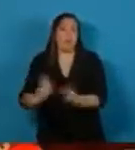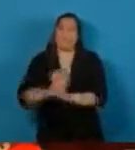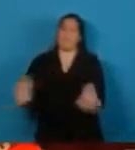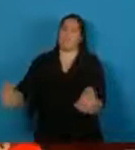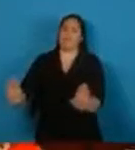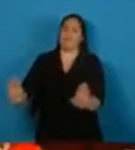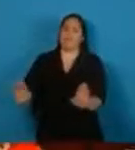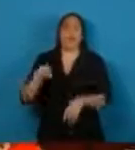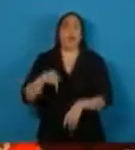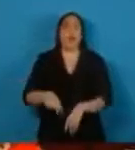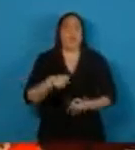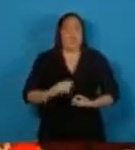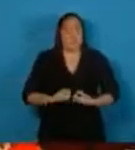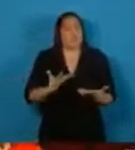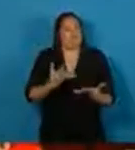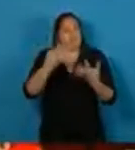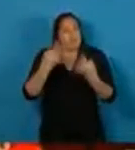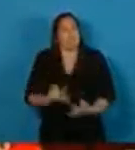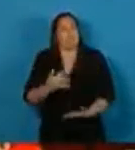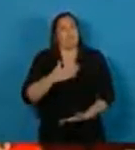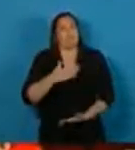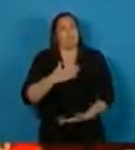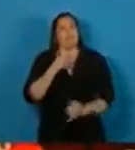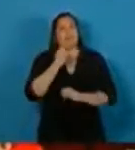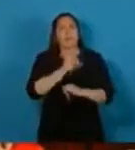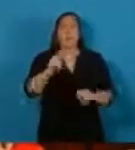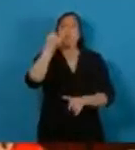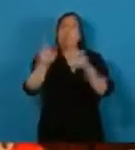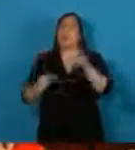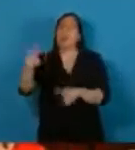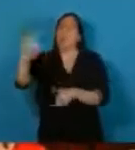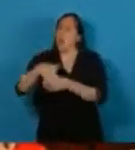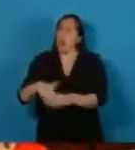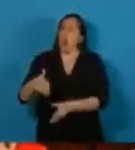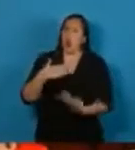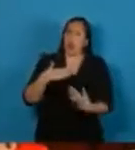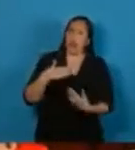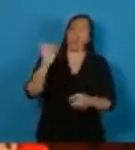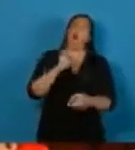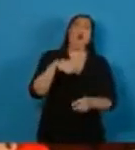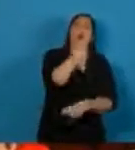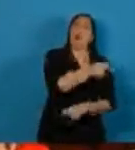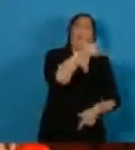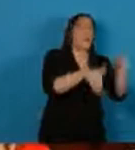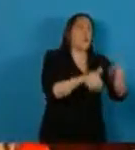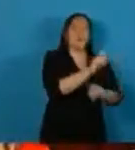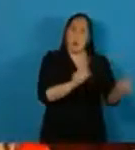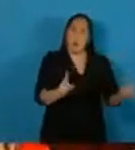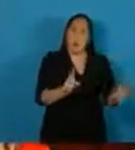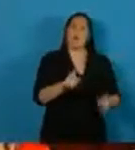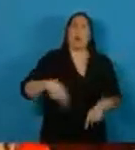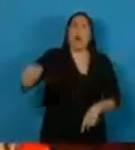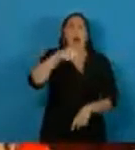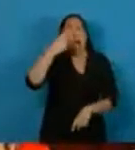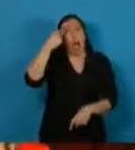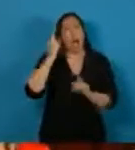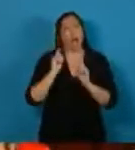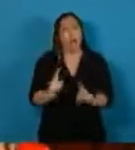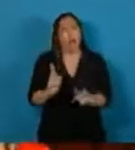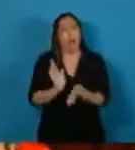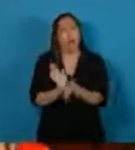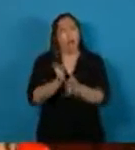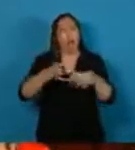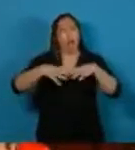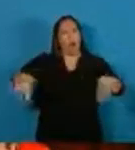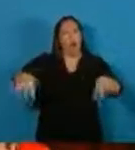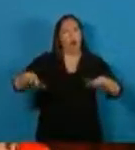Lo expreso desde el alma, tanto a quienes me votaron como a quienes no lo hicieron. No cuenten conmigo para seguir transitando el